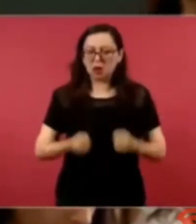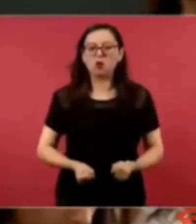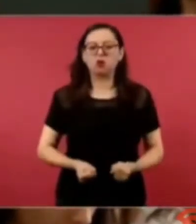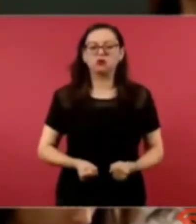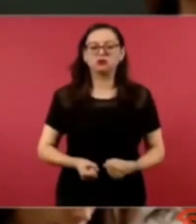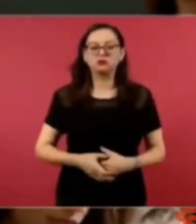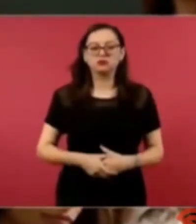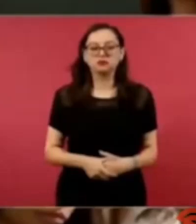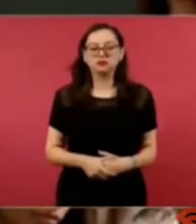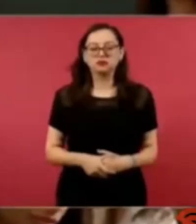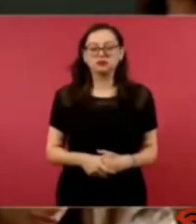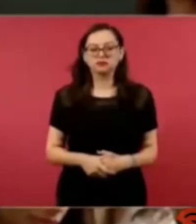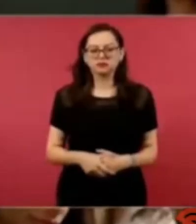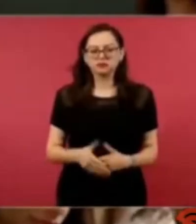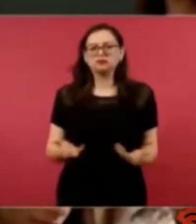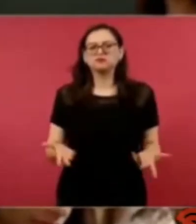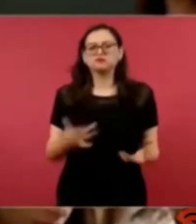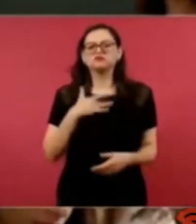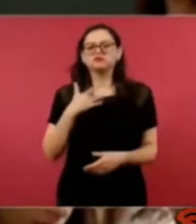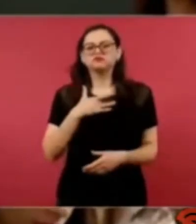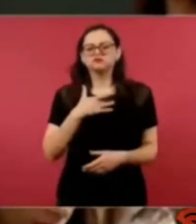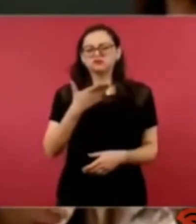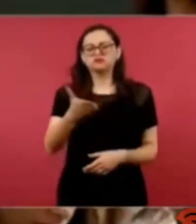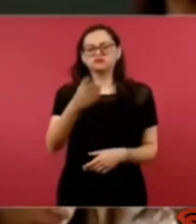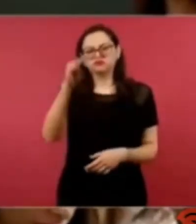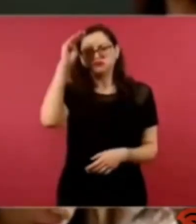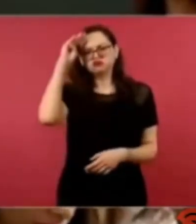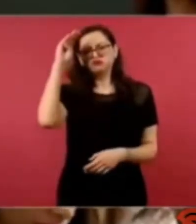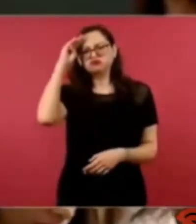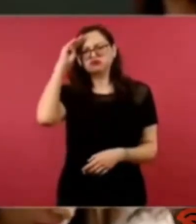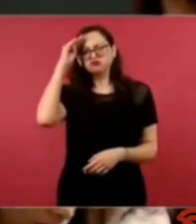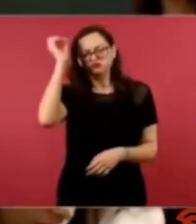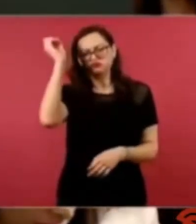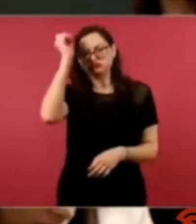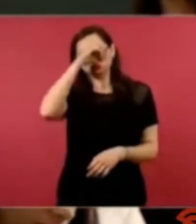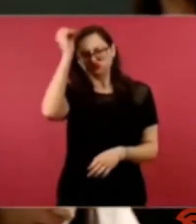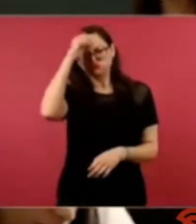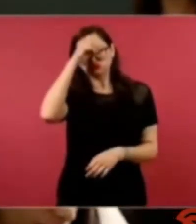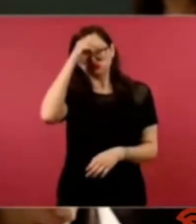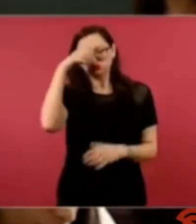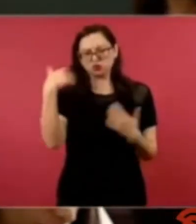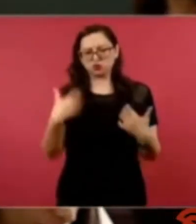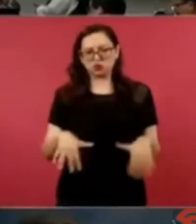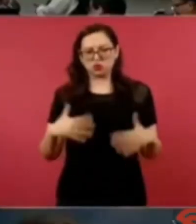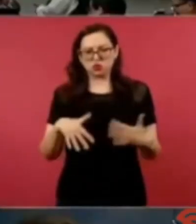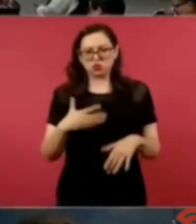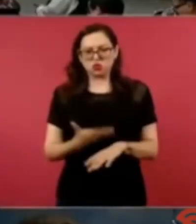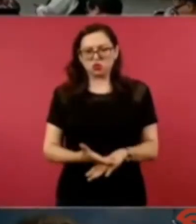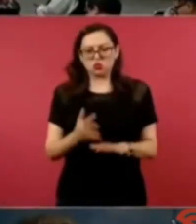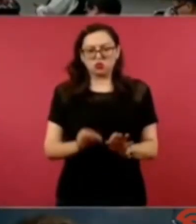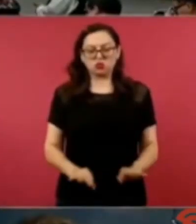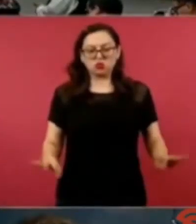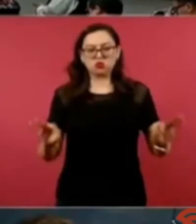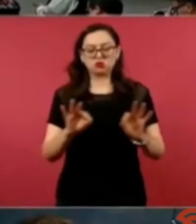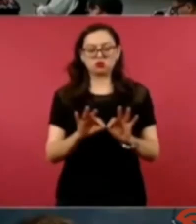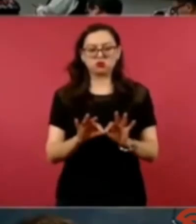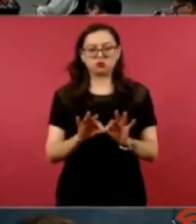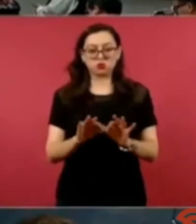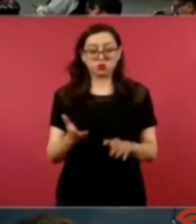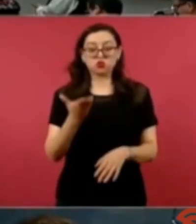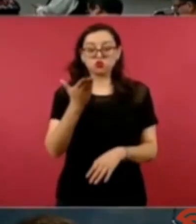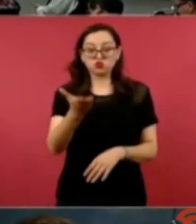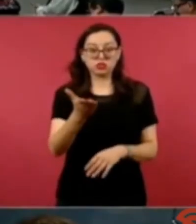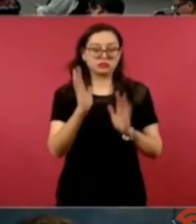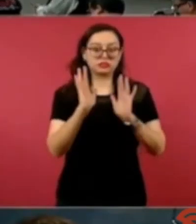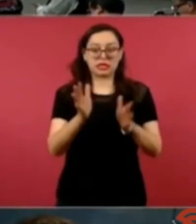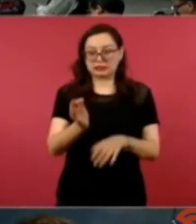una reflexión presidente acerca de este tema que me parece fundamental cuando usted se retire